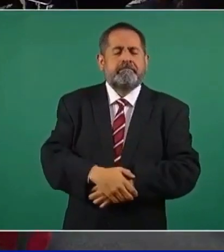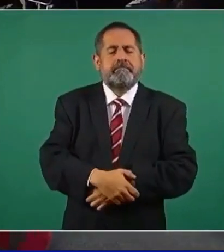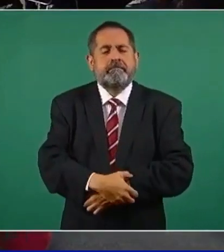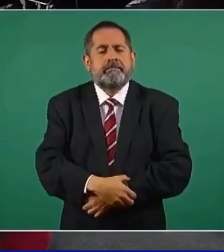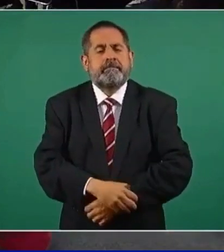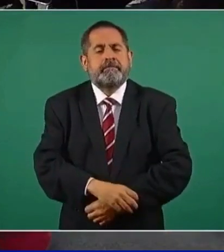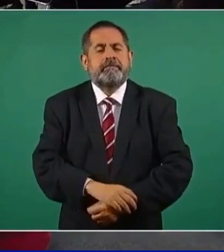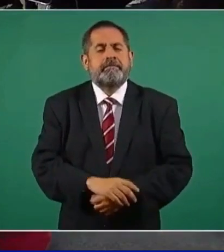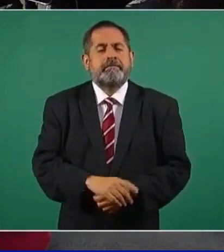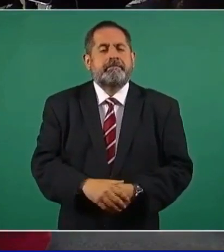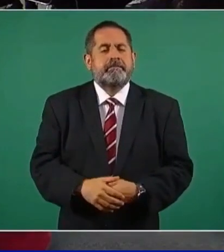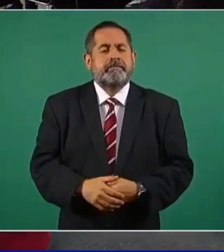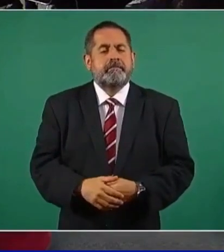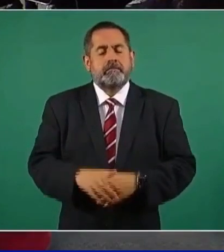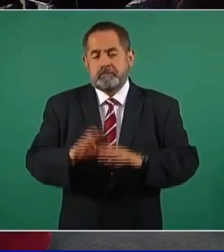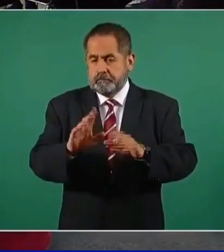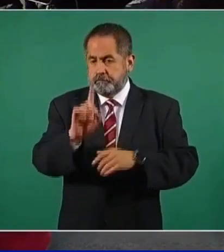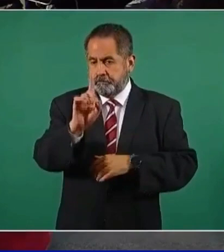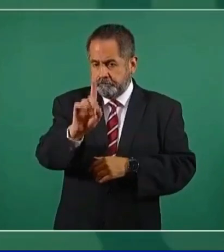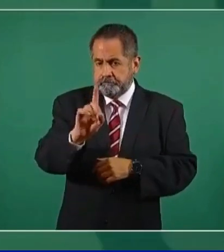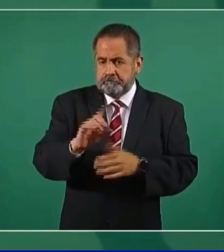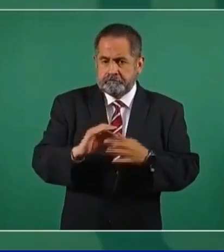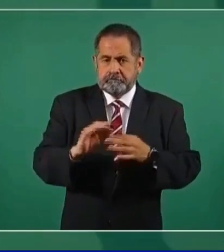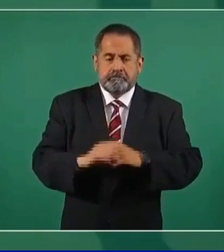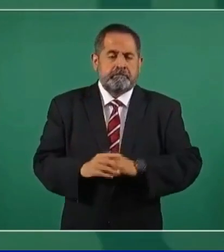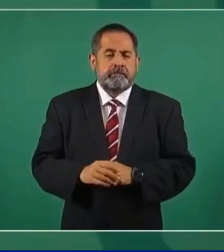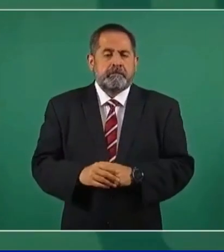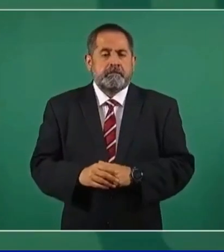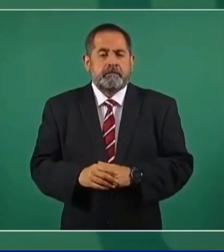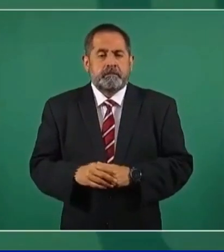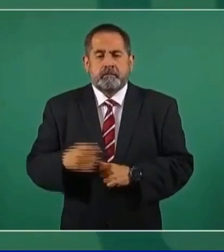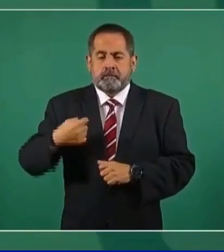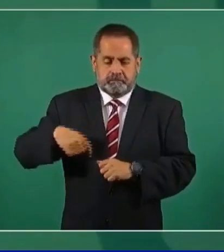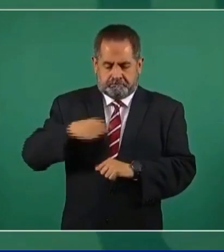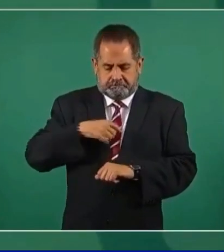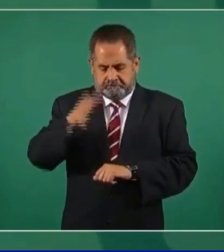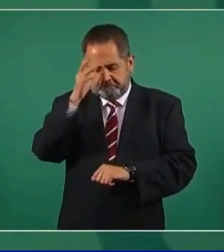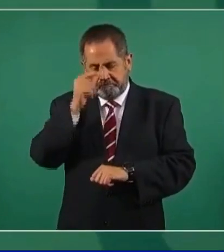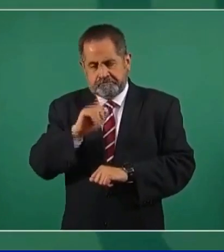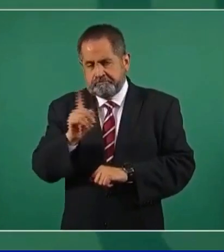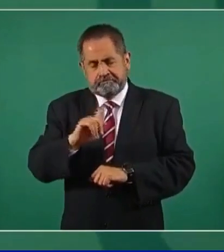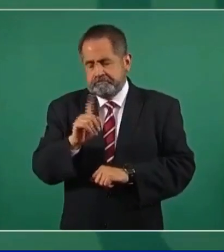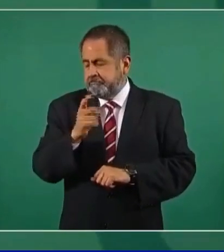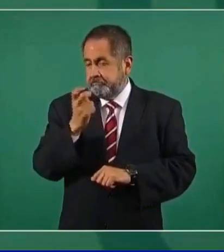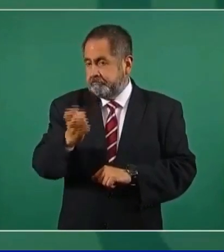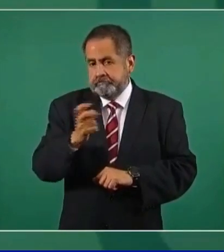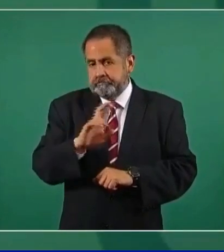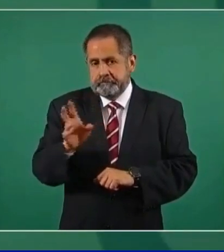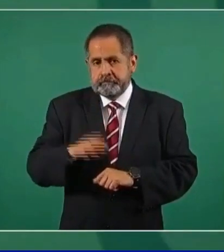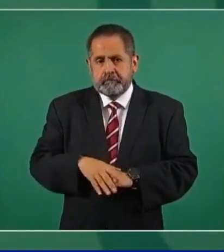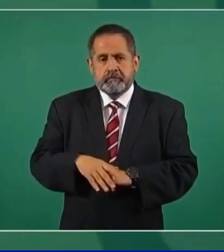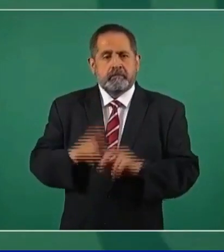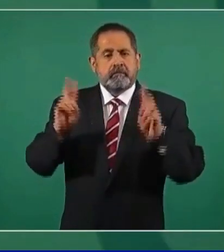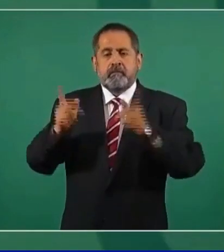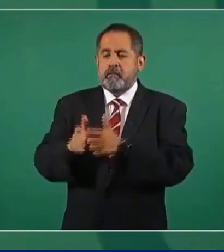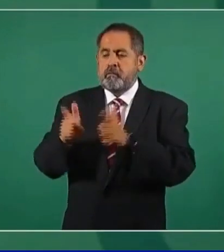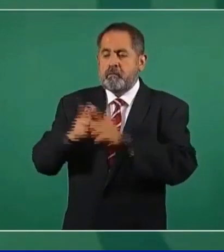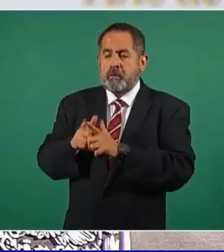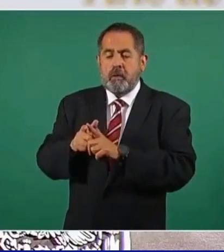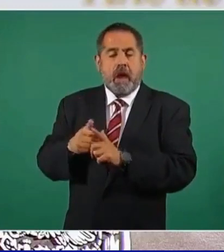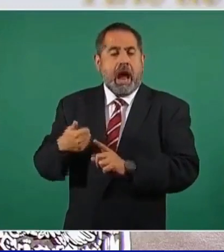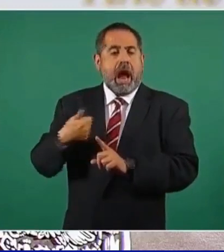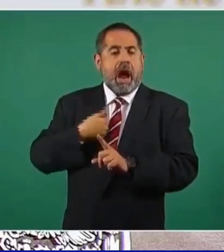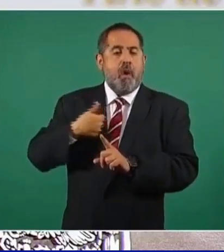primero que nosotros no estamos de acuerdo con las autodefensas.